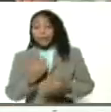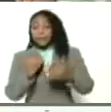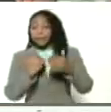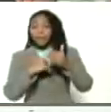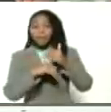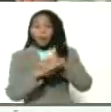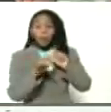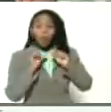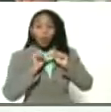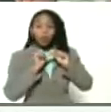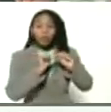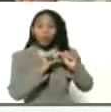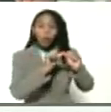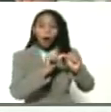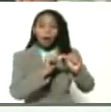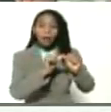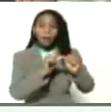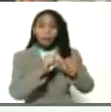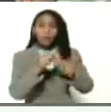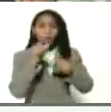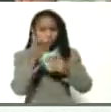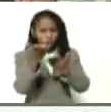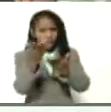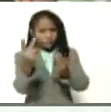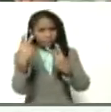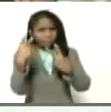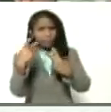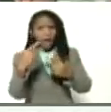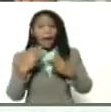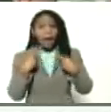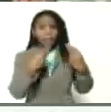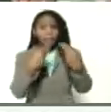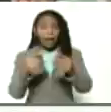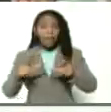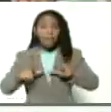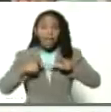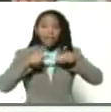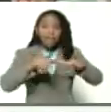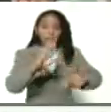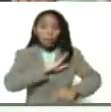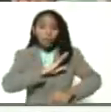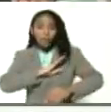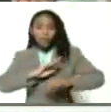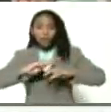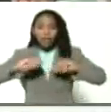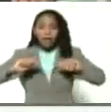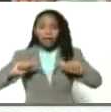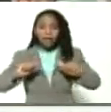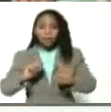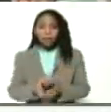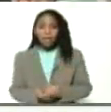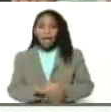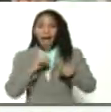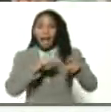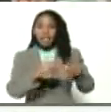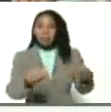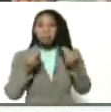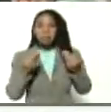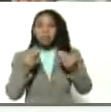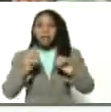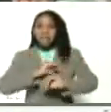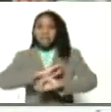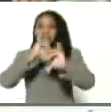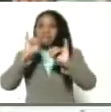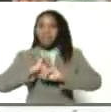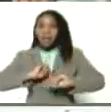a continuar. Fíjense ustedes, aquí tenemos la entrega de títulos de tierra. Esto, para mí, es una gran felicidad,